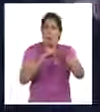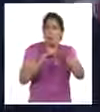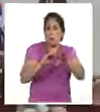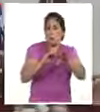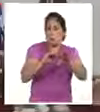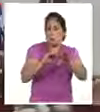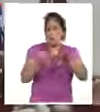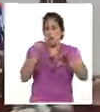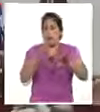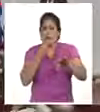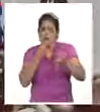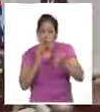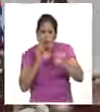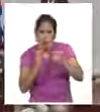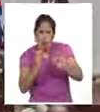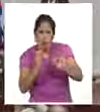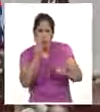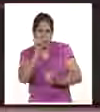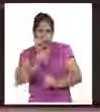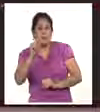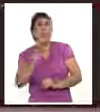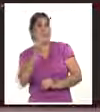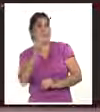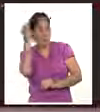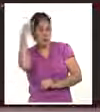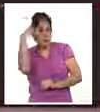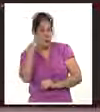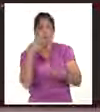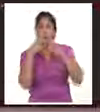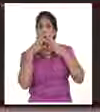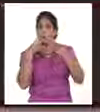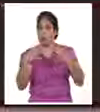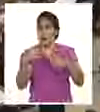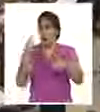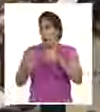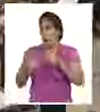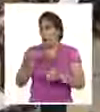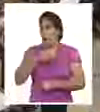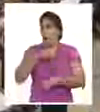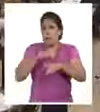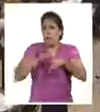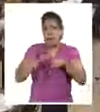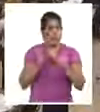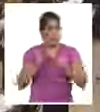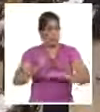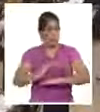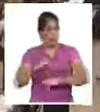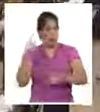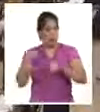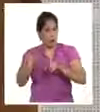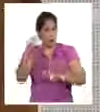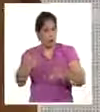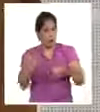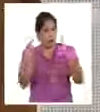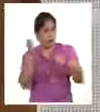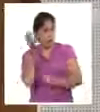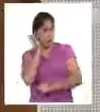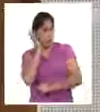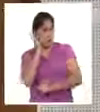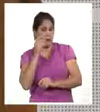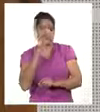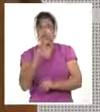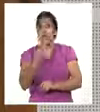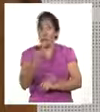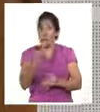3, grado 4. Como parte del evento académico en esta jornada tuvo lugar la conferencia magistral del doctor José Ángel Portal Miranda sobre las